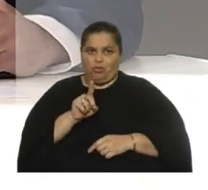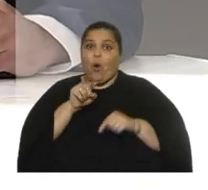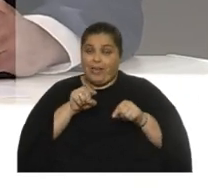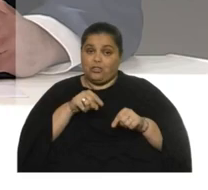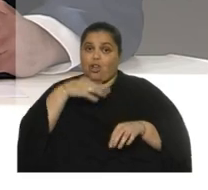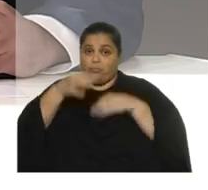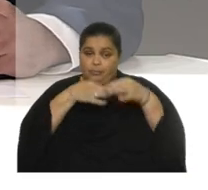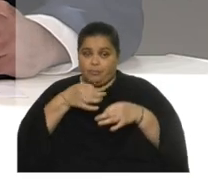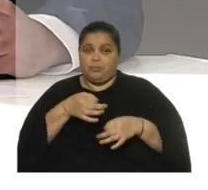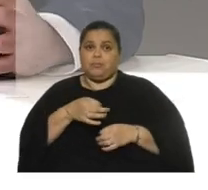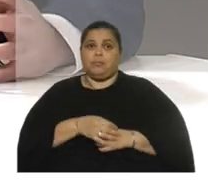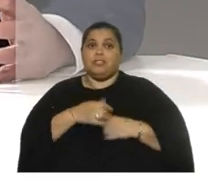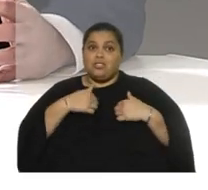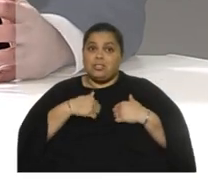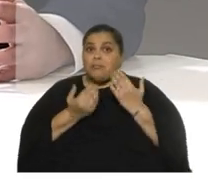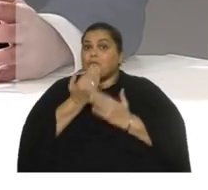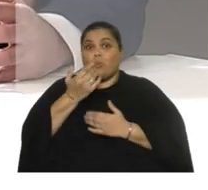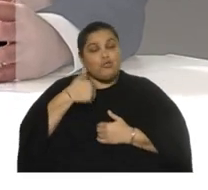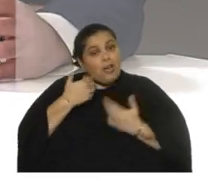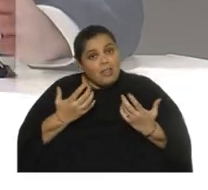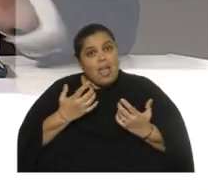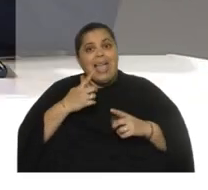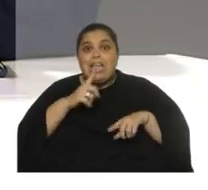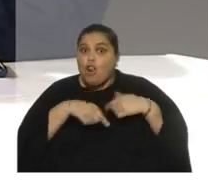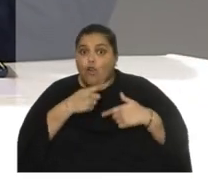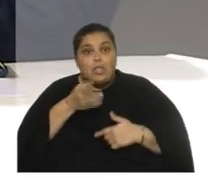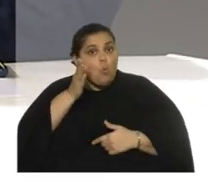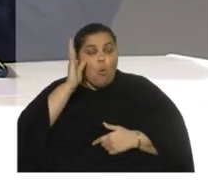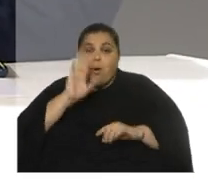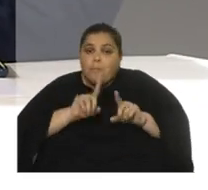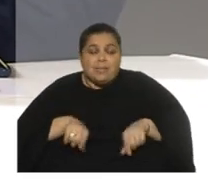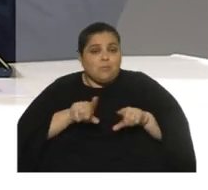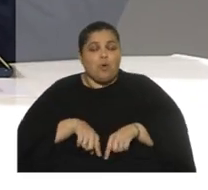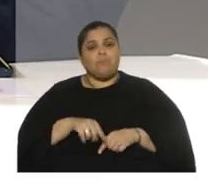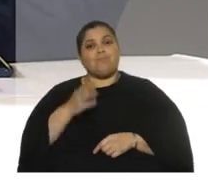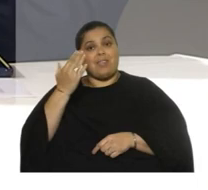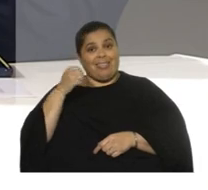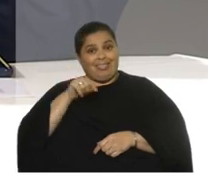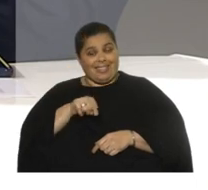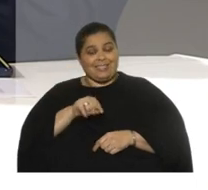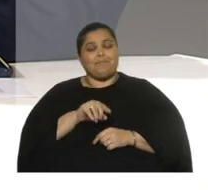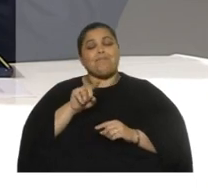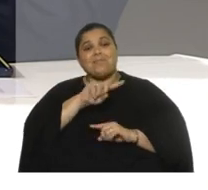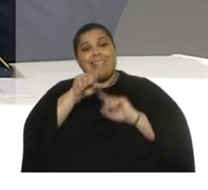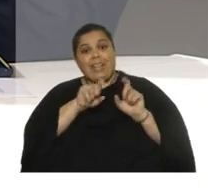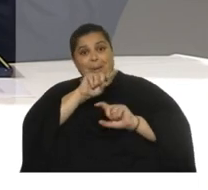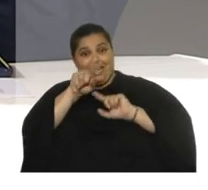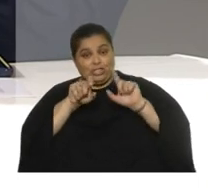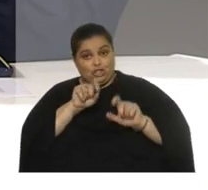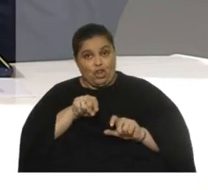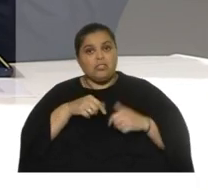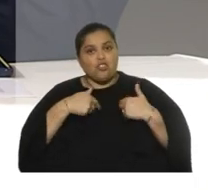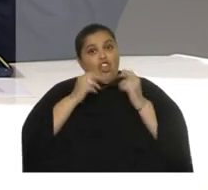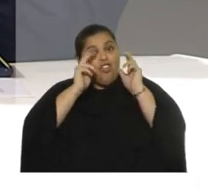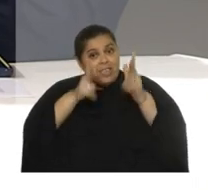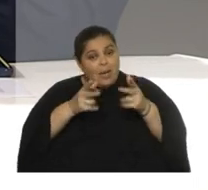lo que yo quería que se instalara. y lo sigo avanzando. Y Lo del otro día la interpelación lo dije porque quiero que se siga